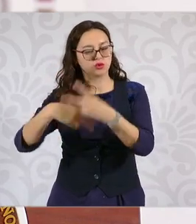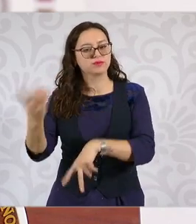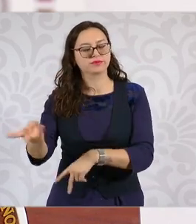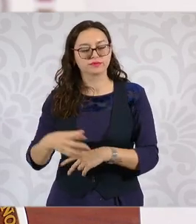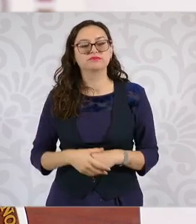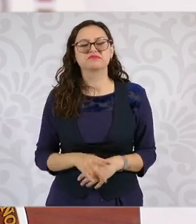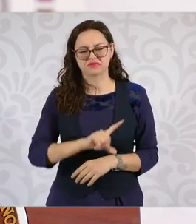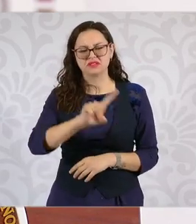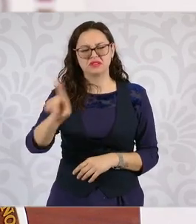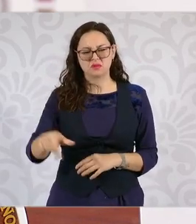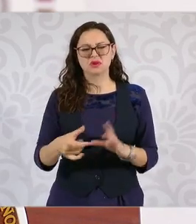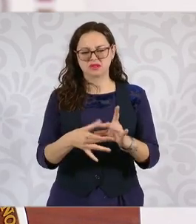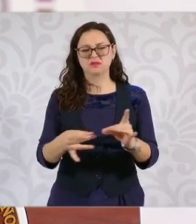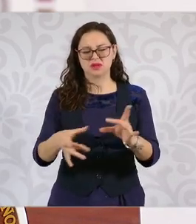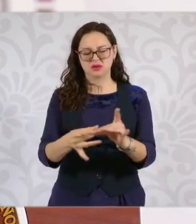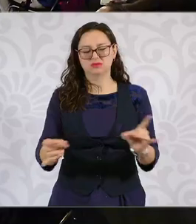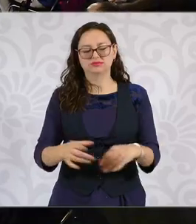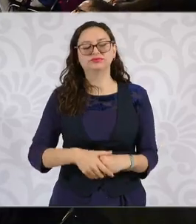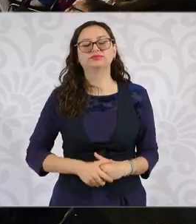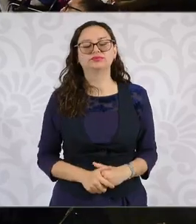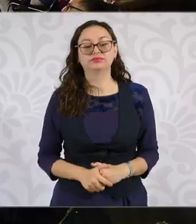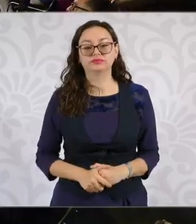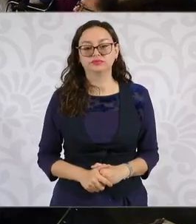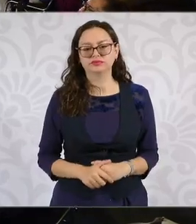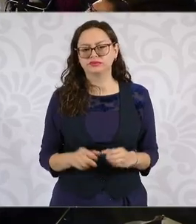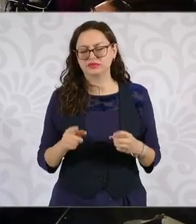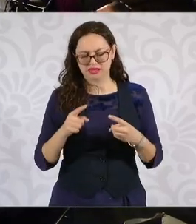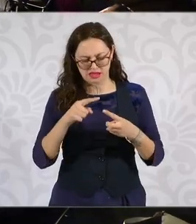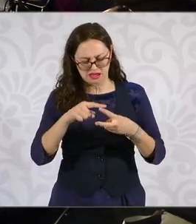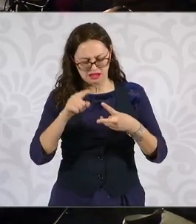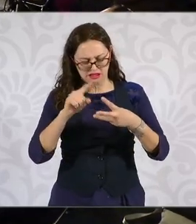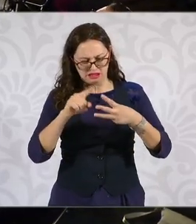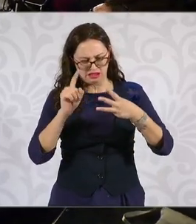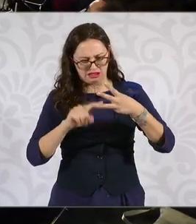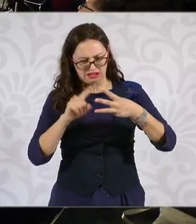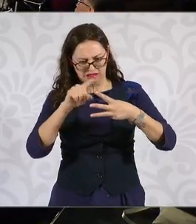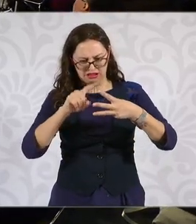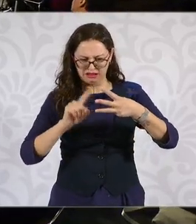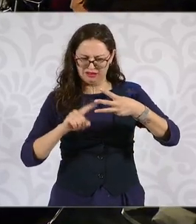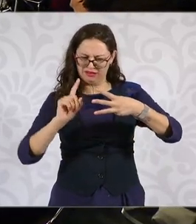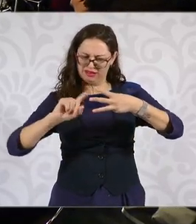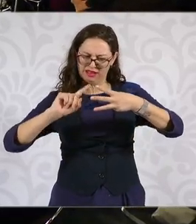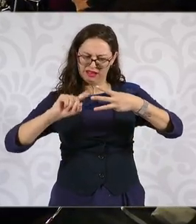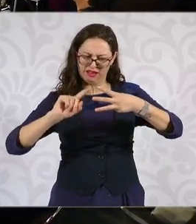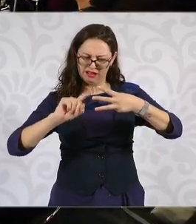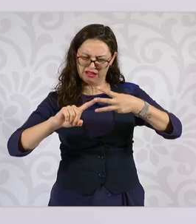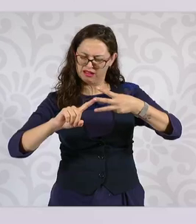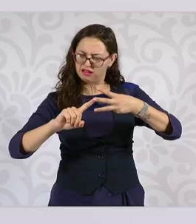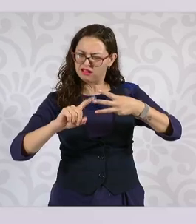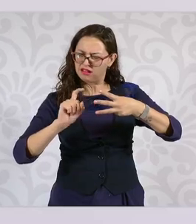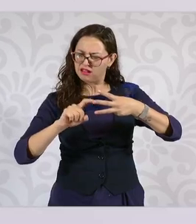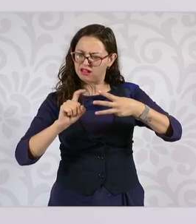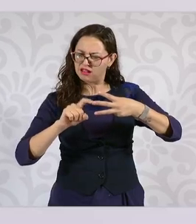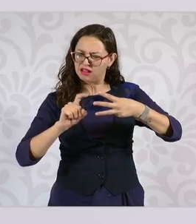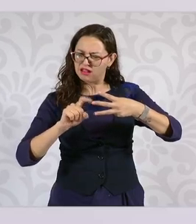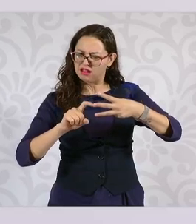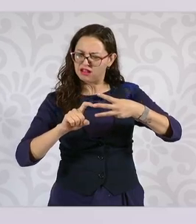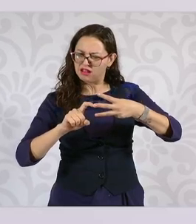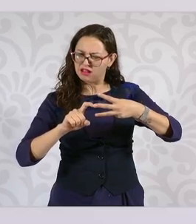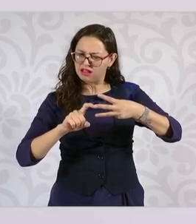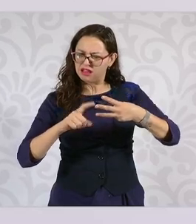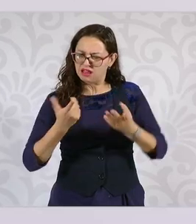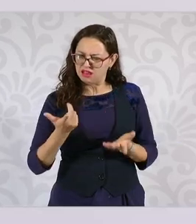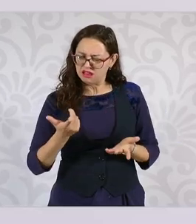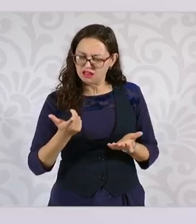Y la otra era… Ah, sobre los pesticidas, este agroquímicos.